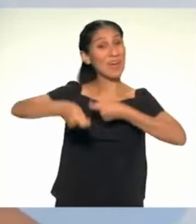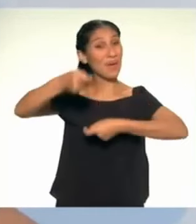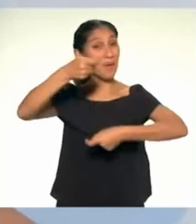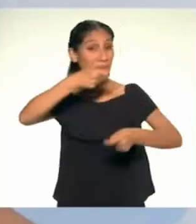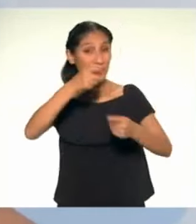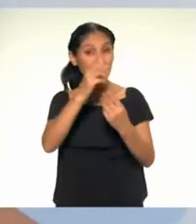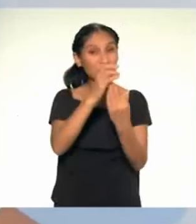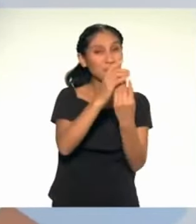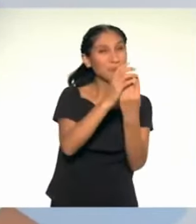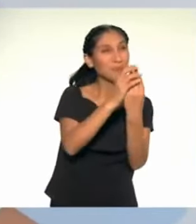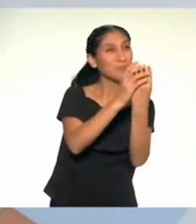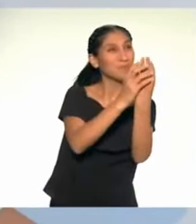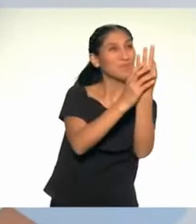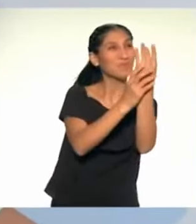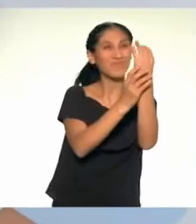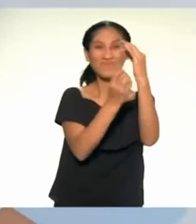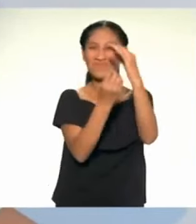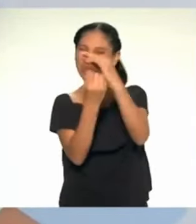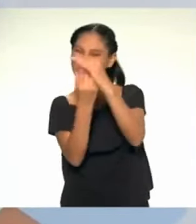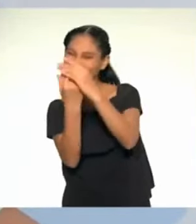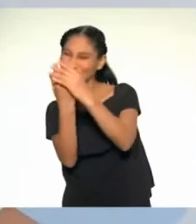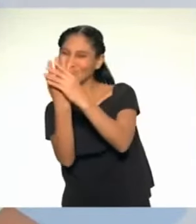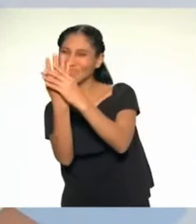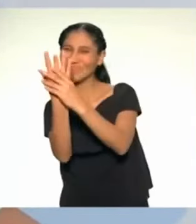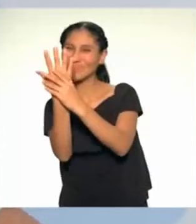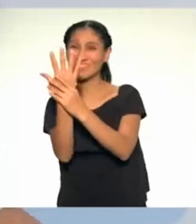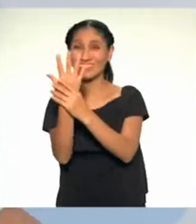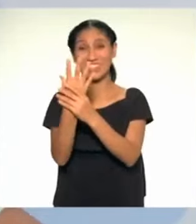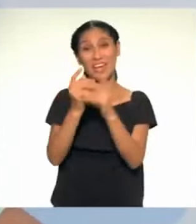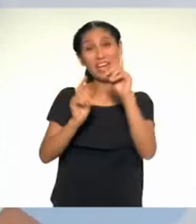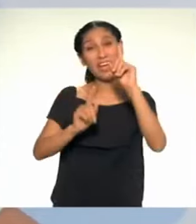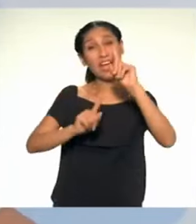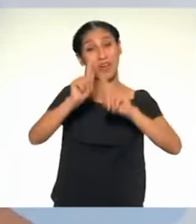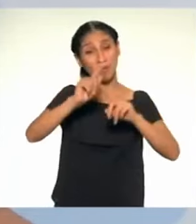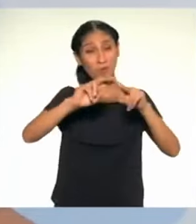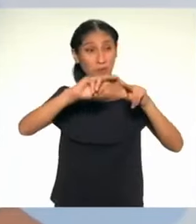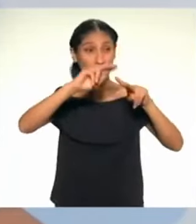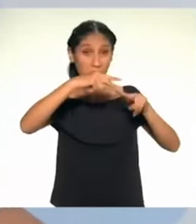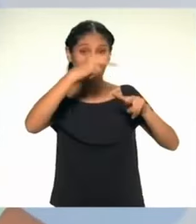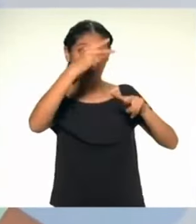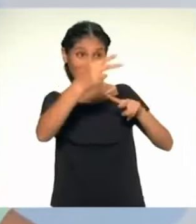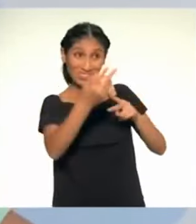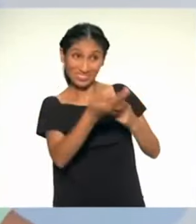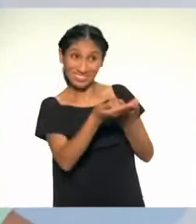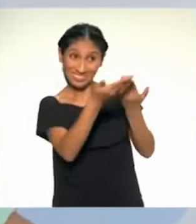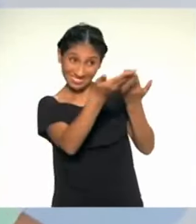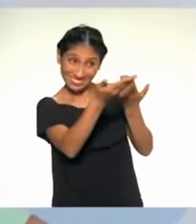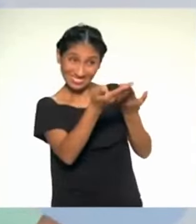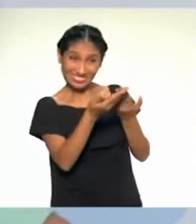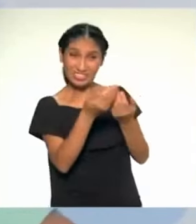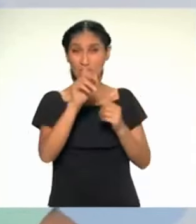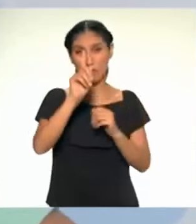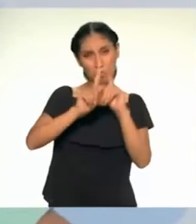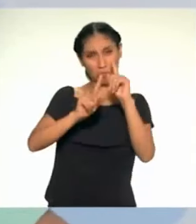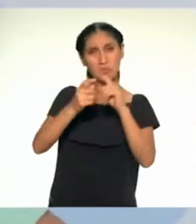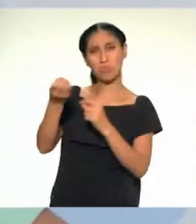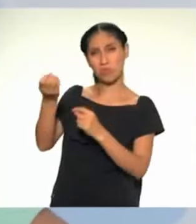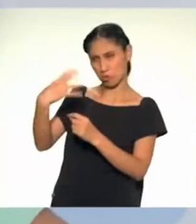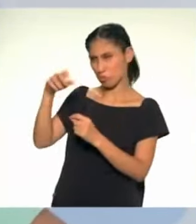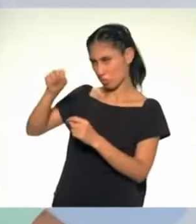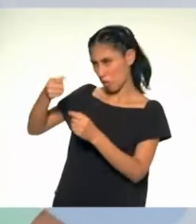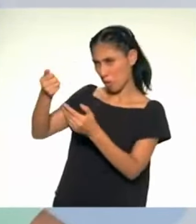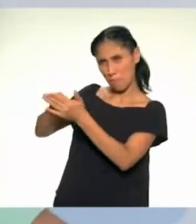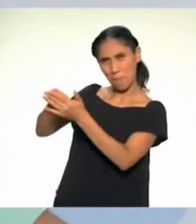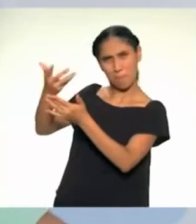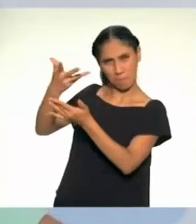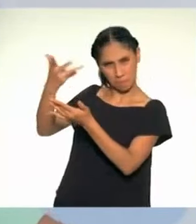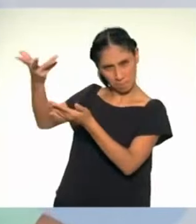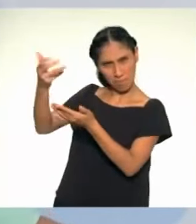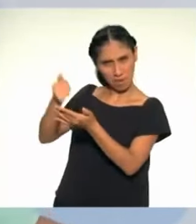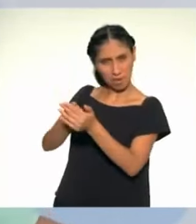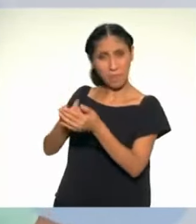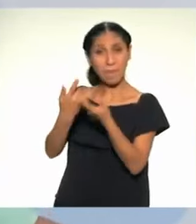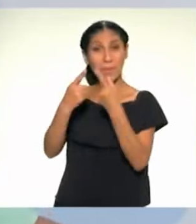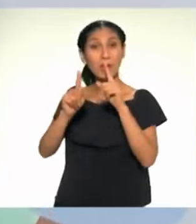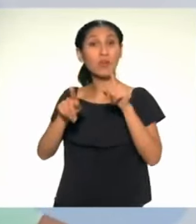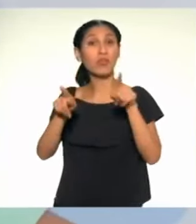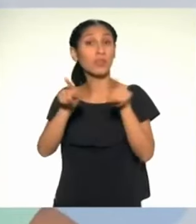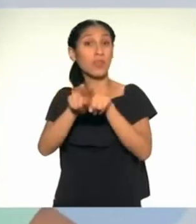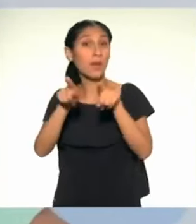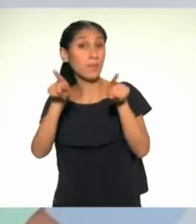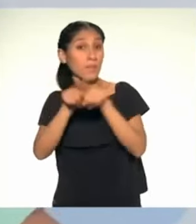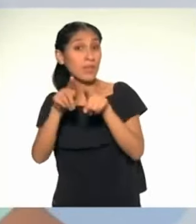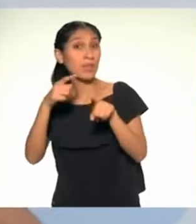Ahí, entre mis vecinos, ya tengo uno o dos pedidos más. Pero, como tengo un familiar que se dedica a la crianza de codornices,